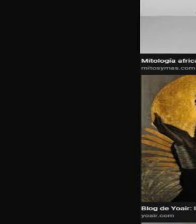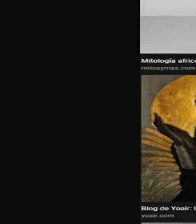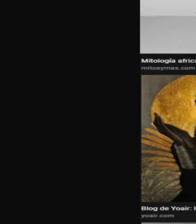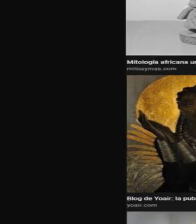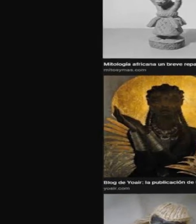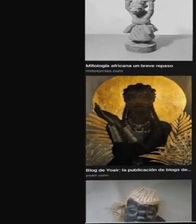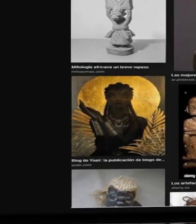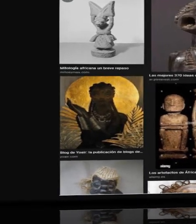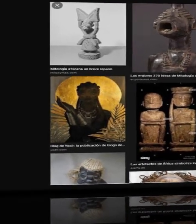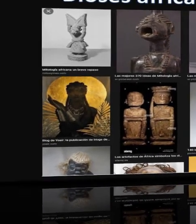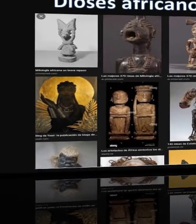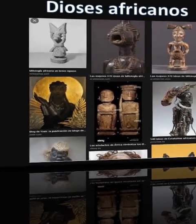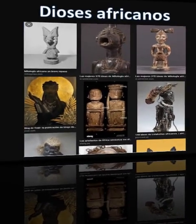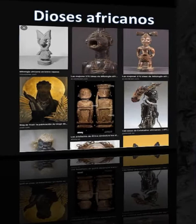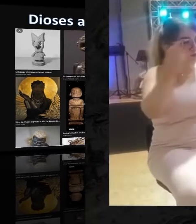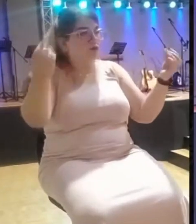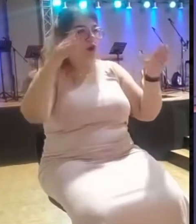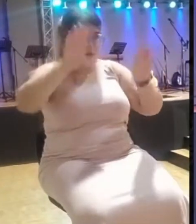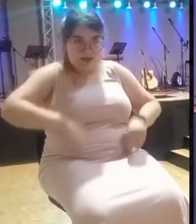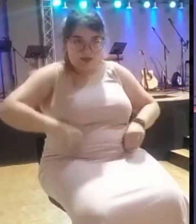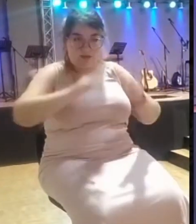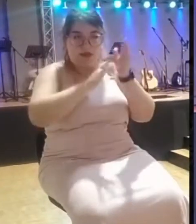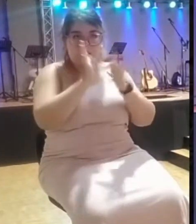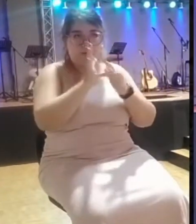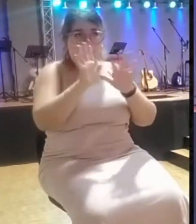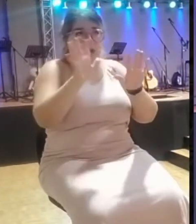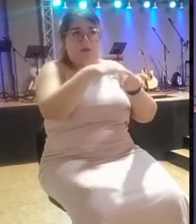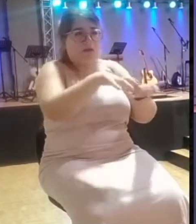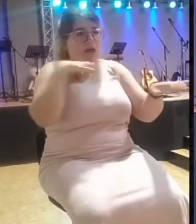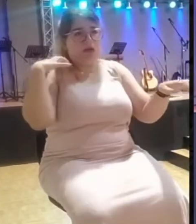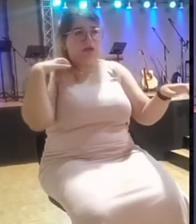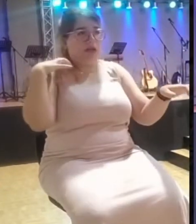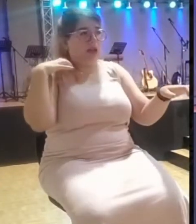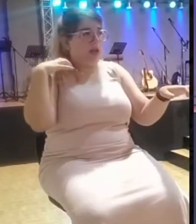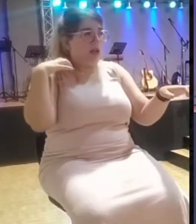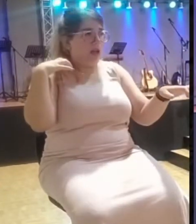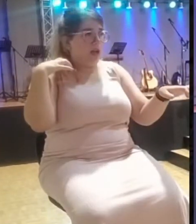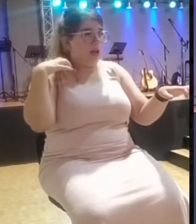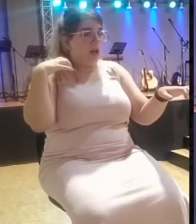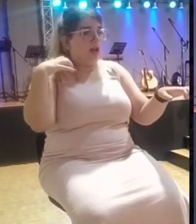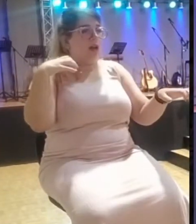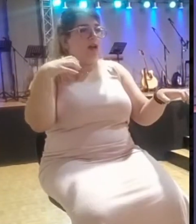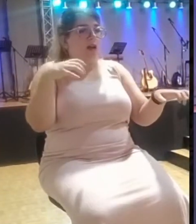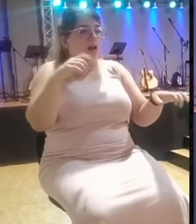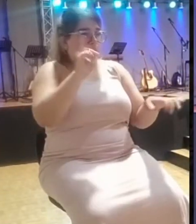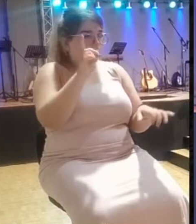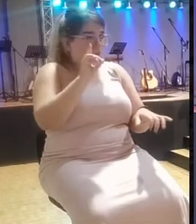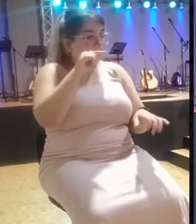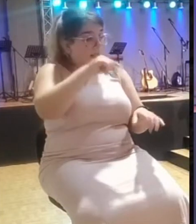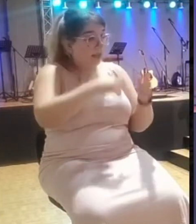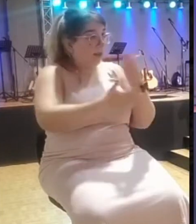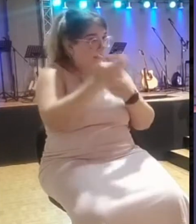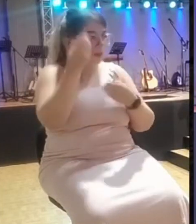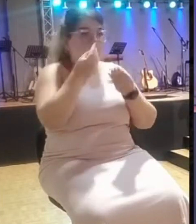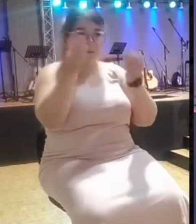se han convertido al Señor, porque tan fuerte amén, pero, y ahí ha comenzado un cambio, ha comenzado una bendición. Pero